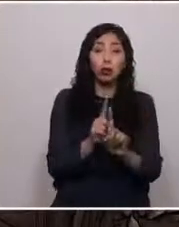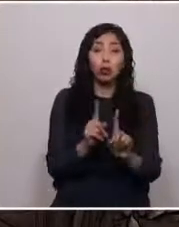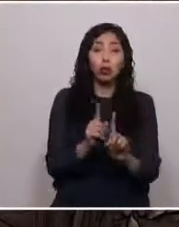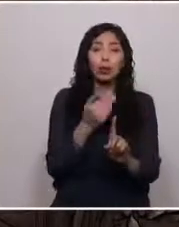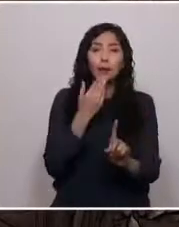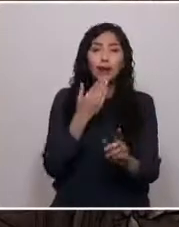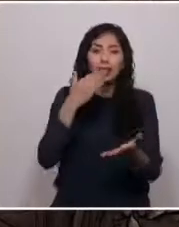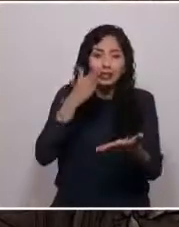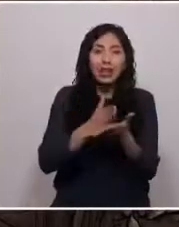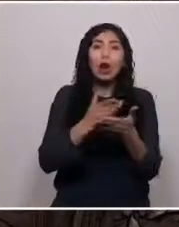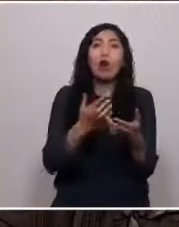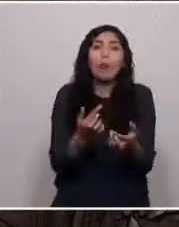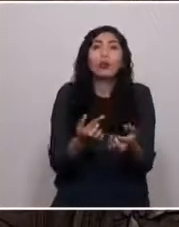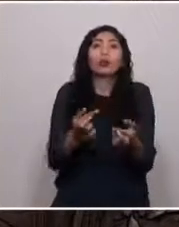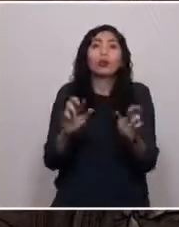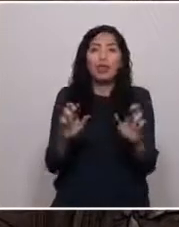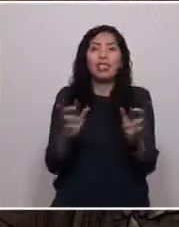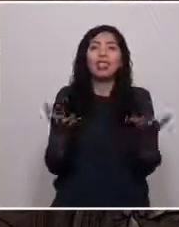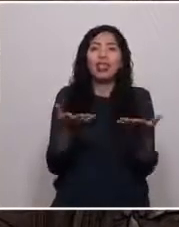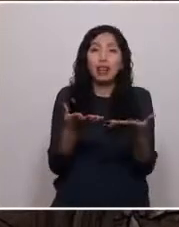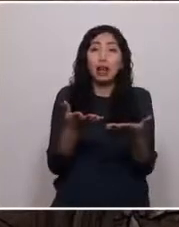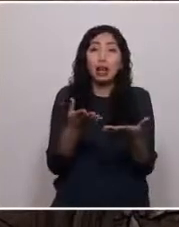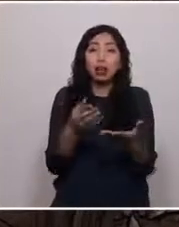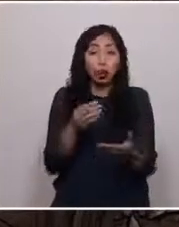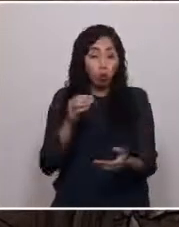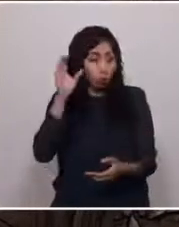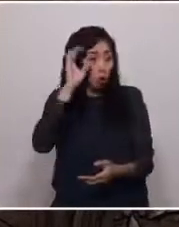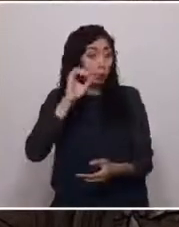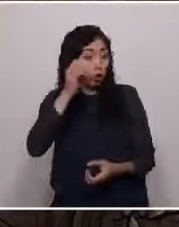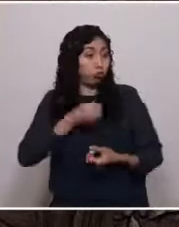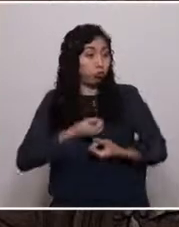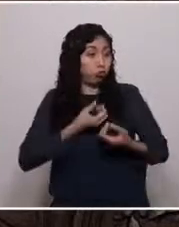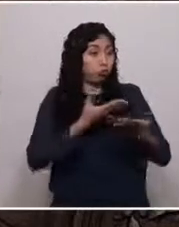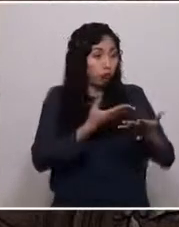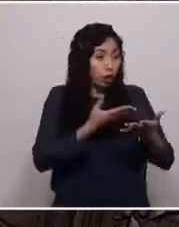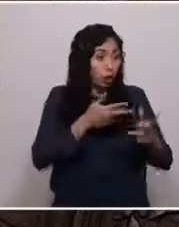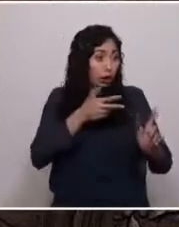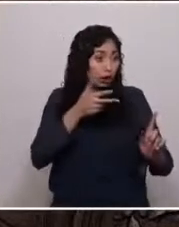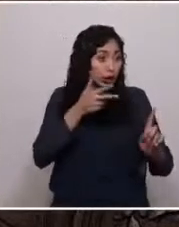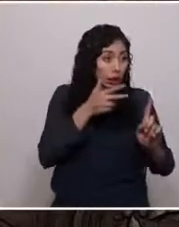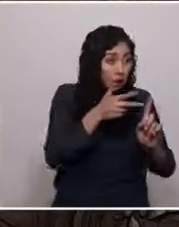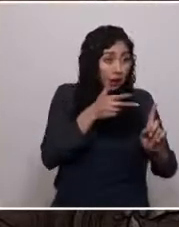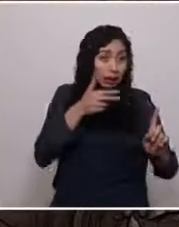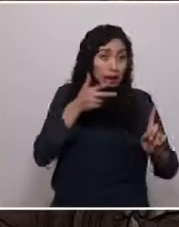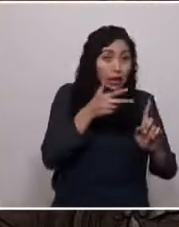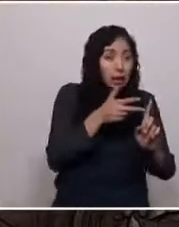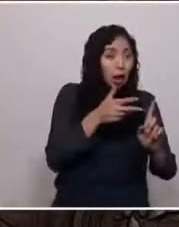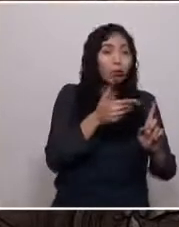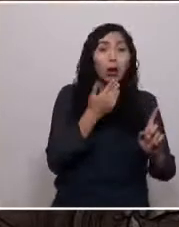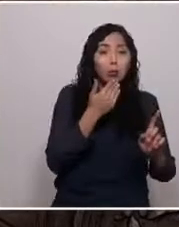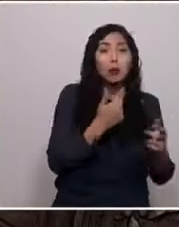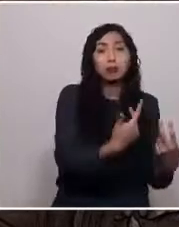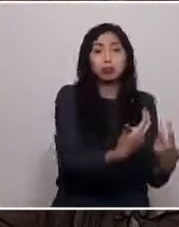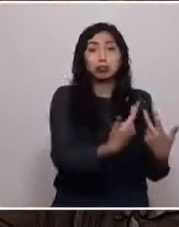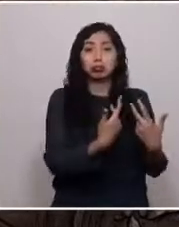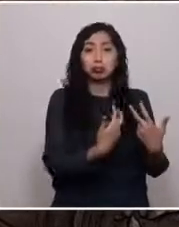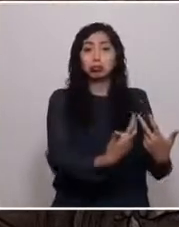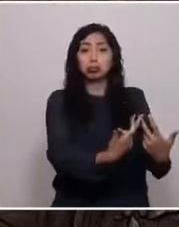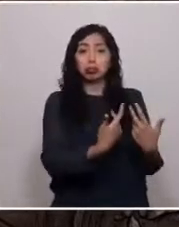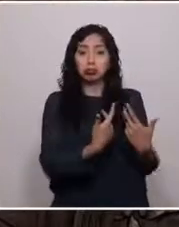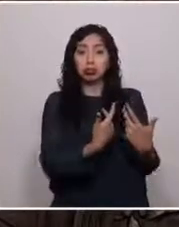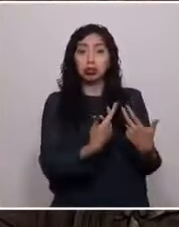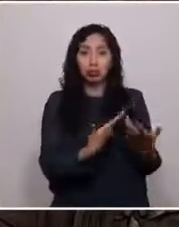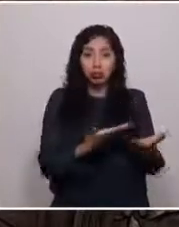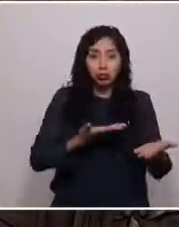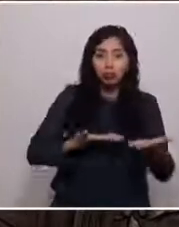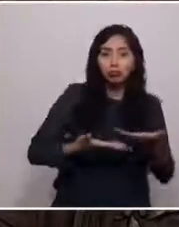oportunidad cierta de persuadir y ser persuadido. Aplicar el sentido común para Chile o juzgar las cosas de manera